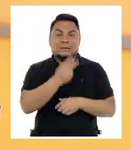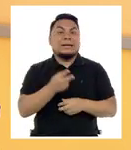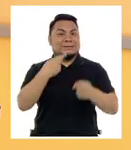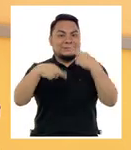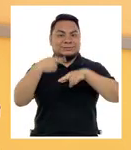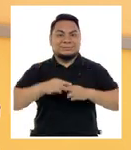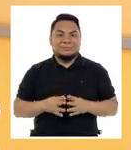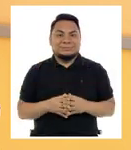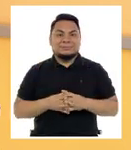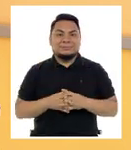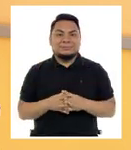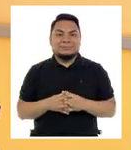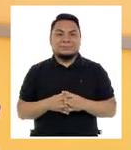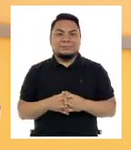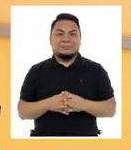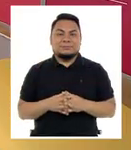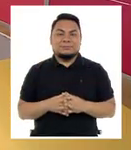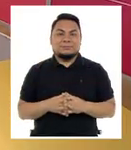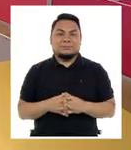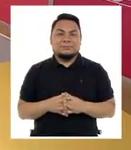de la vista. Ya regresamos.